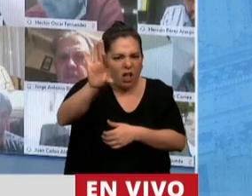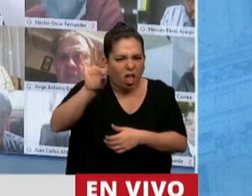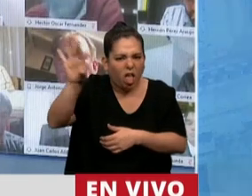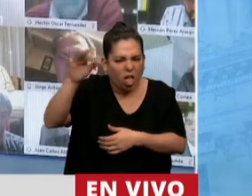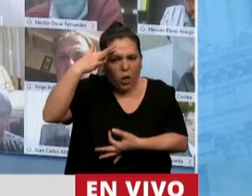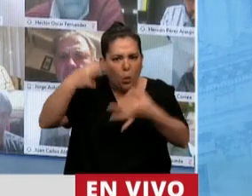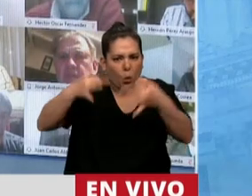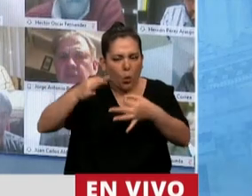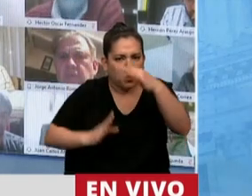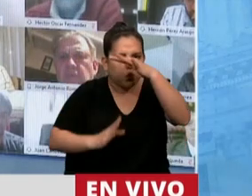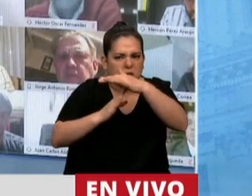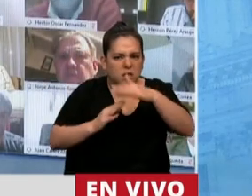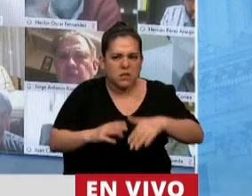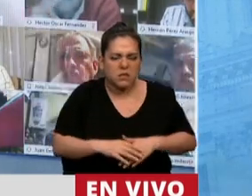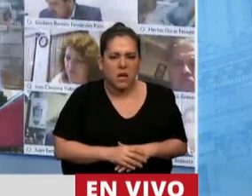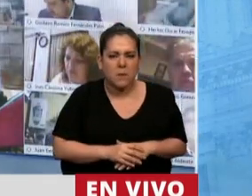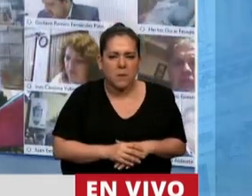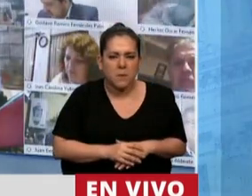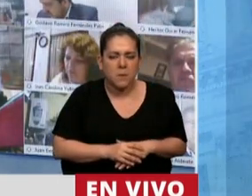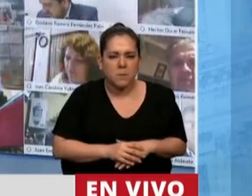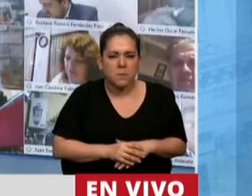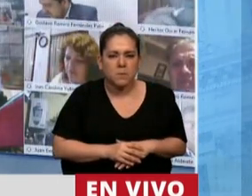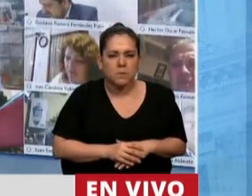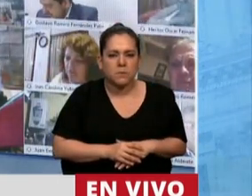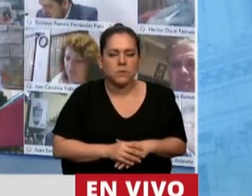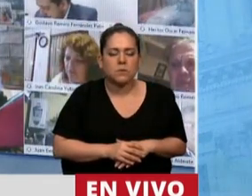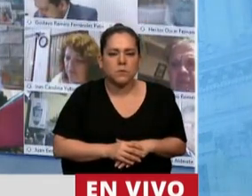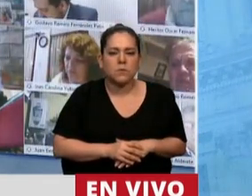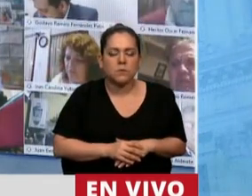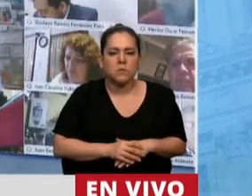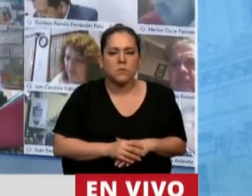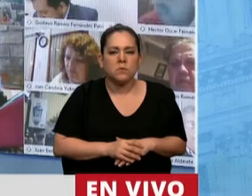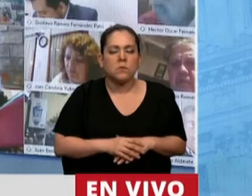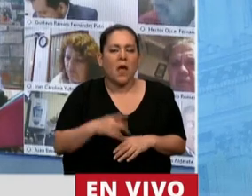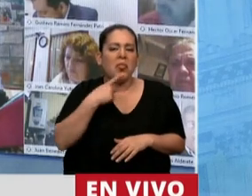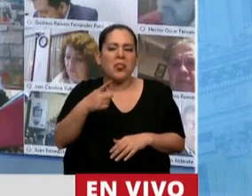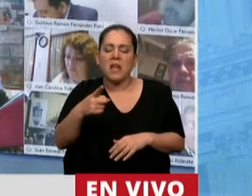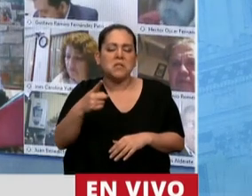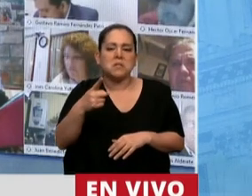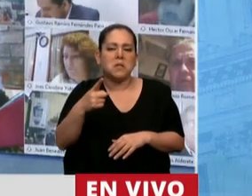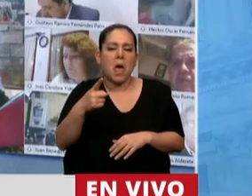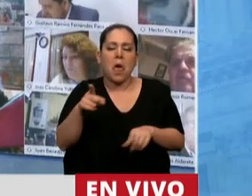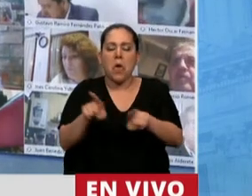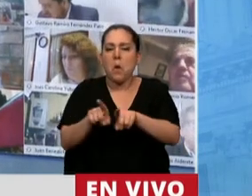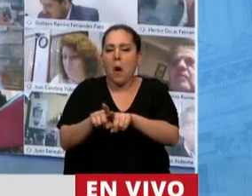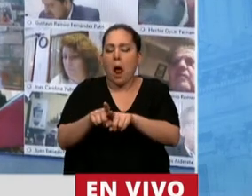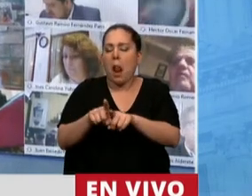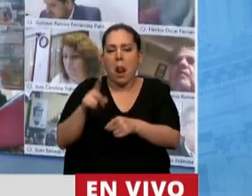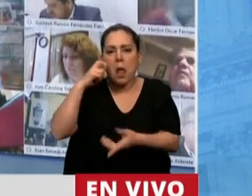hablan de que no hay sustentabilidad institucional.